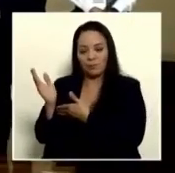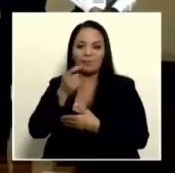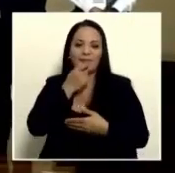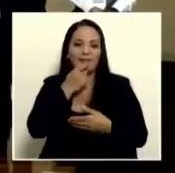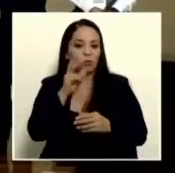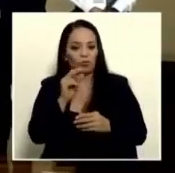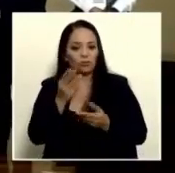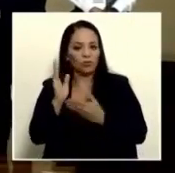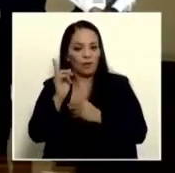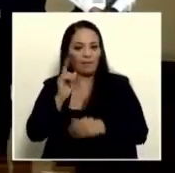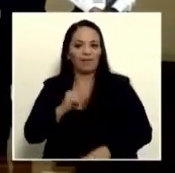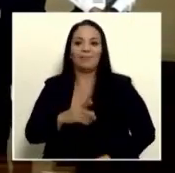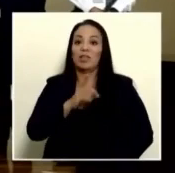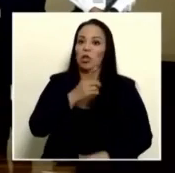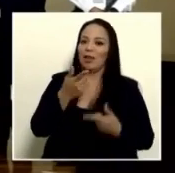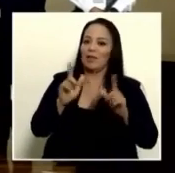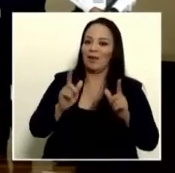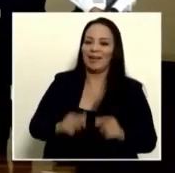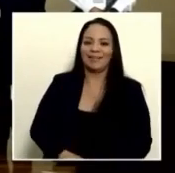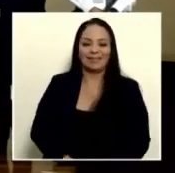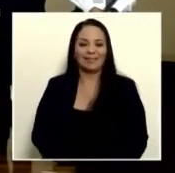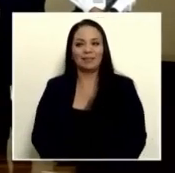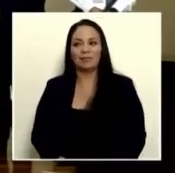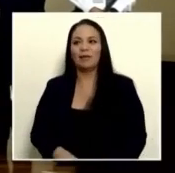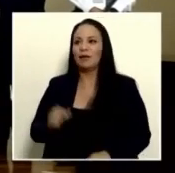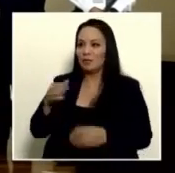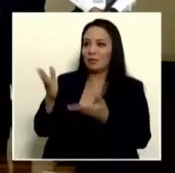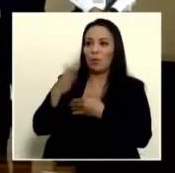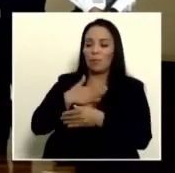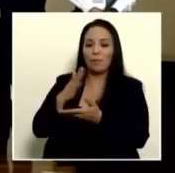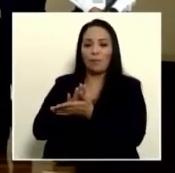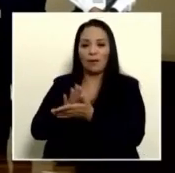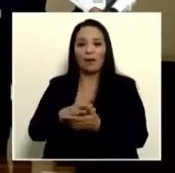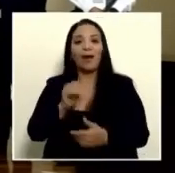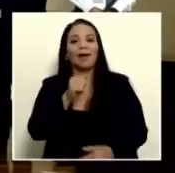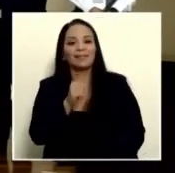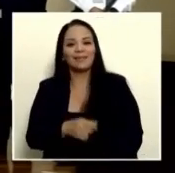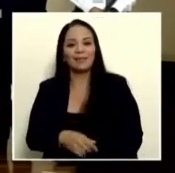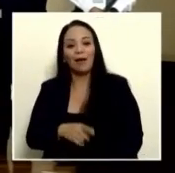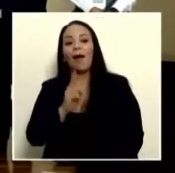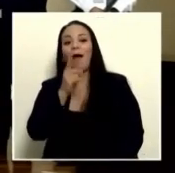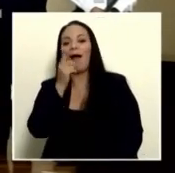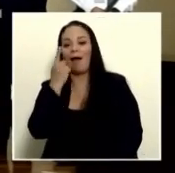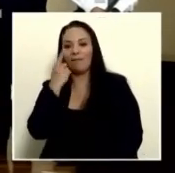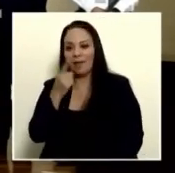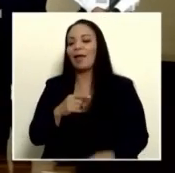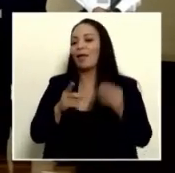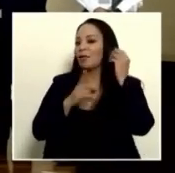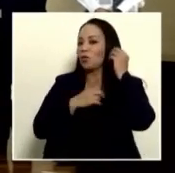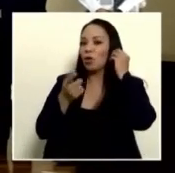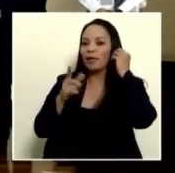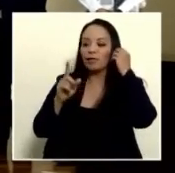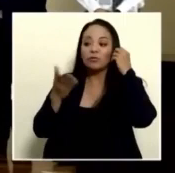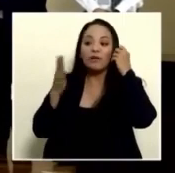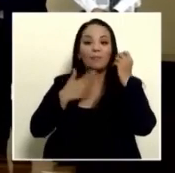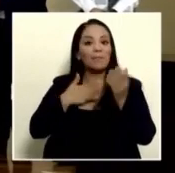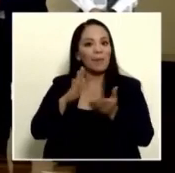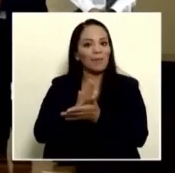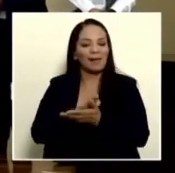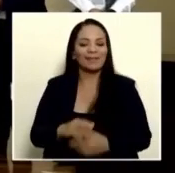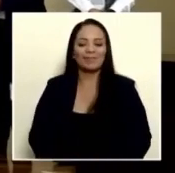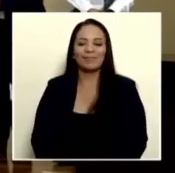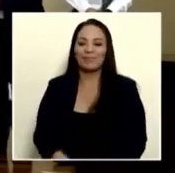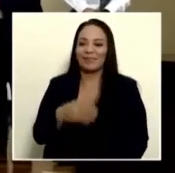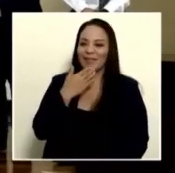Dios guarde. Ah, sí se lo llevó. Sí, me lo llevó. Ah, Dios guarde. Muchas